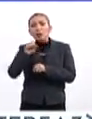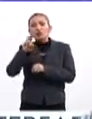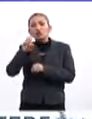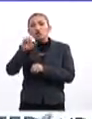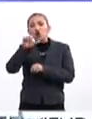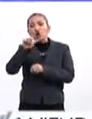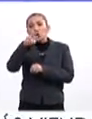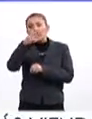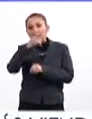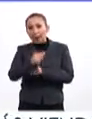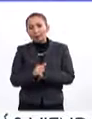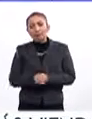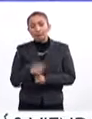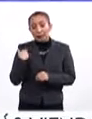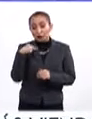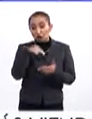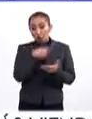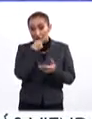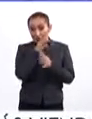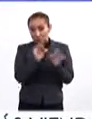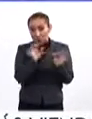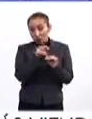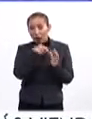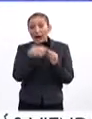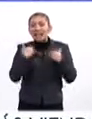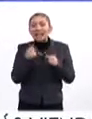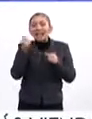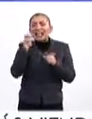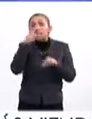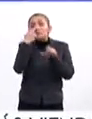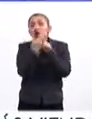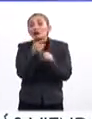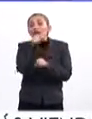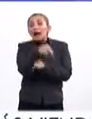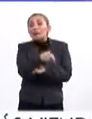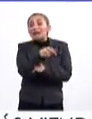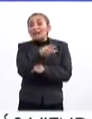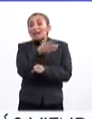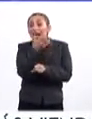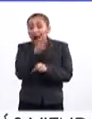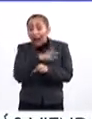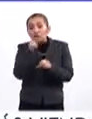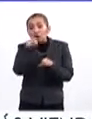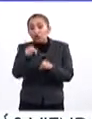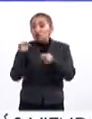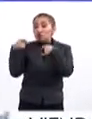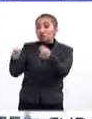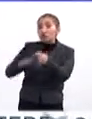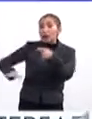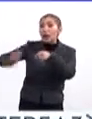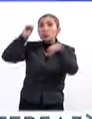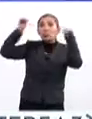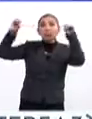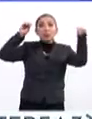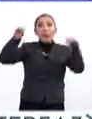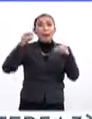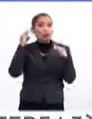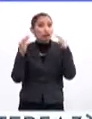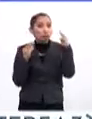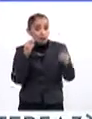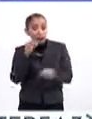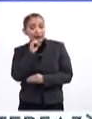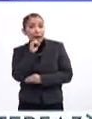museología. Lo que planteo en él es que entiendan la gran responsabilidad que tienen al enfrentar una ambientación museográfica,